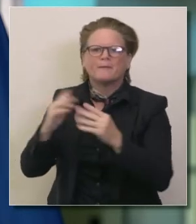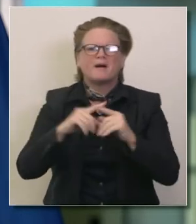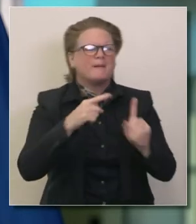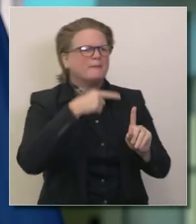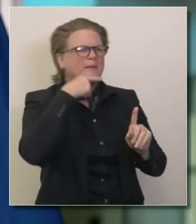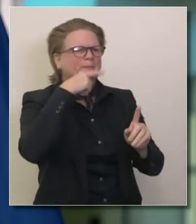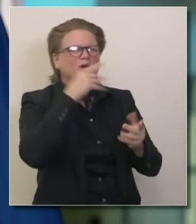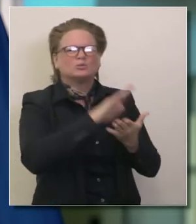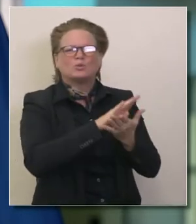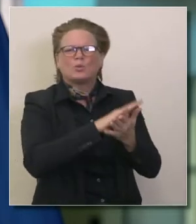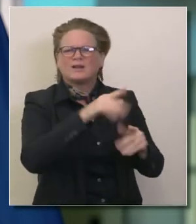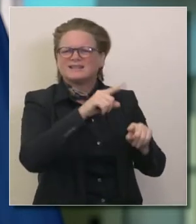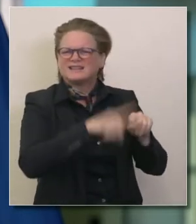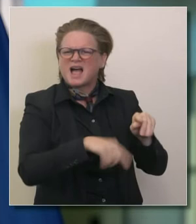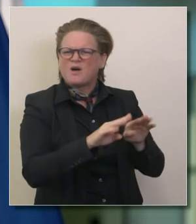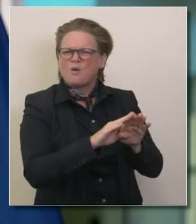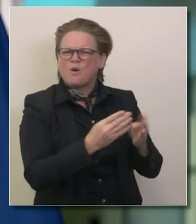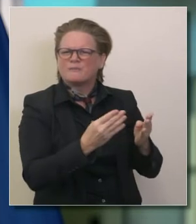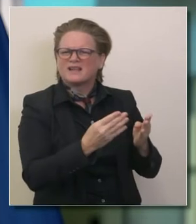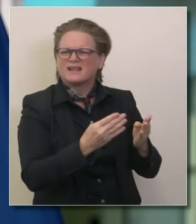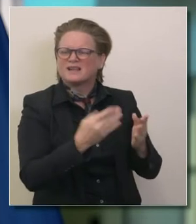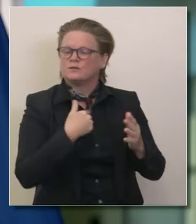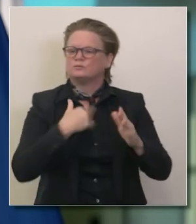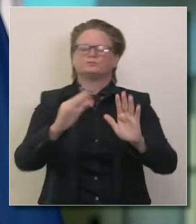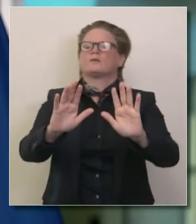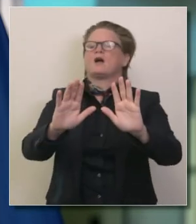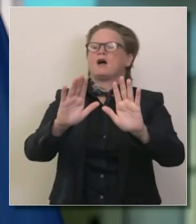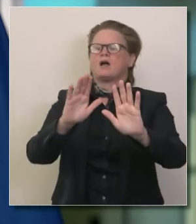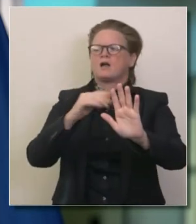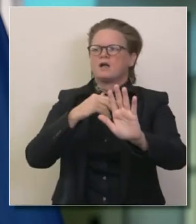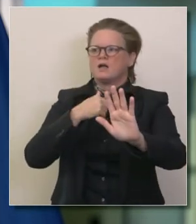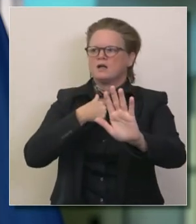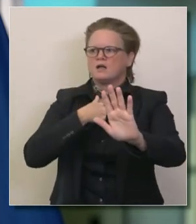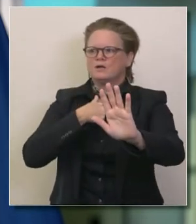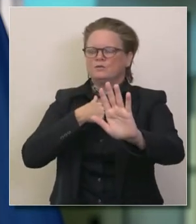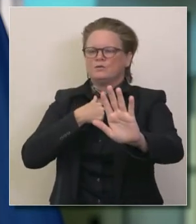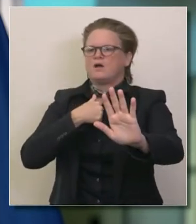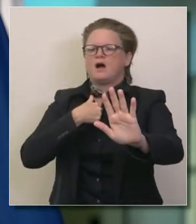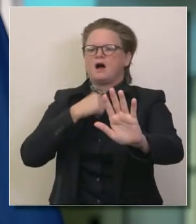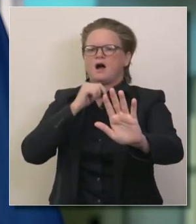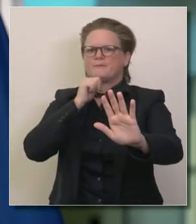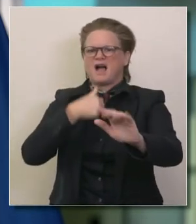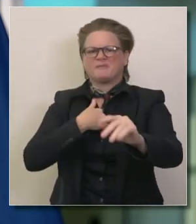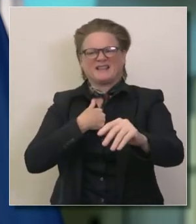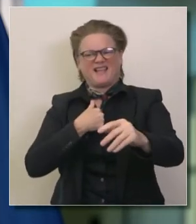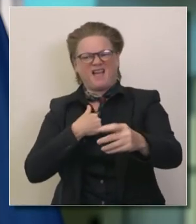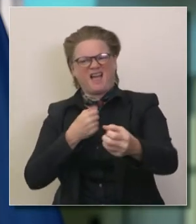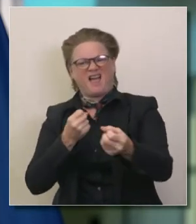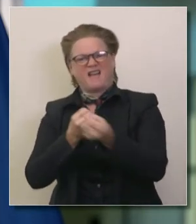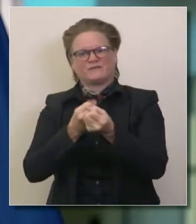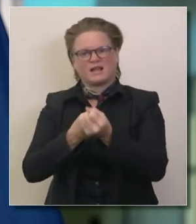no las escuelas públicas sobre las órdenes ejecutivas